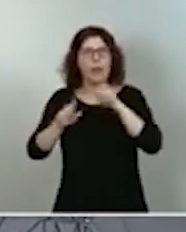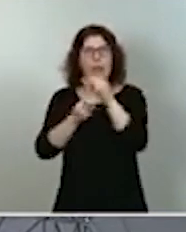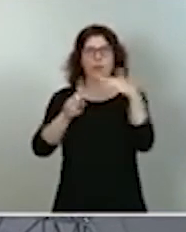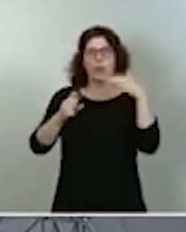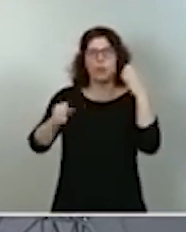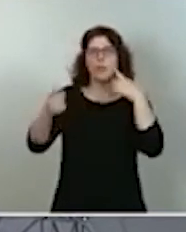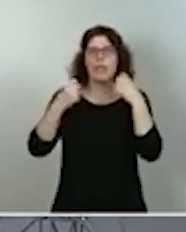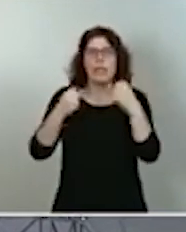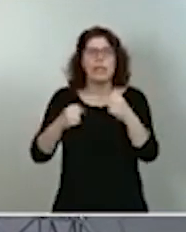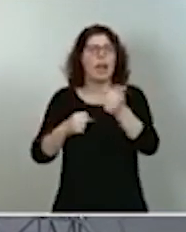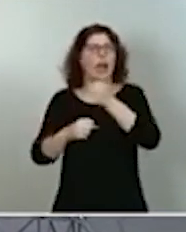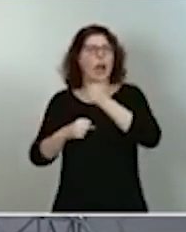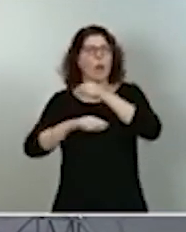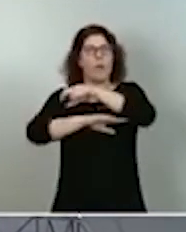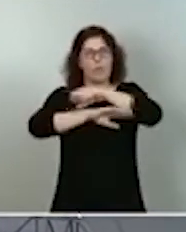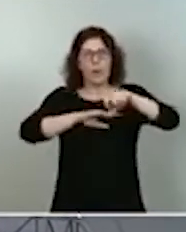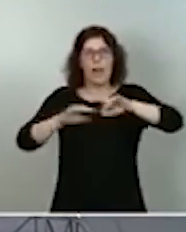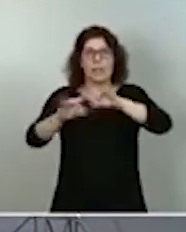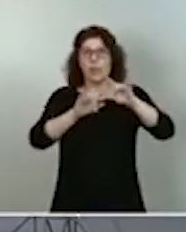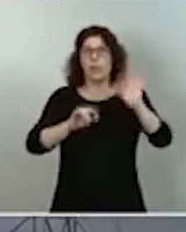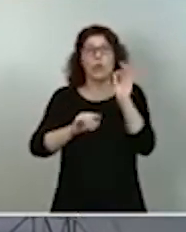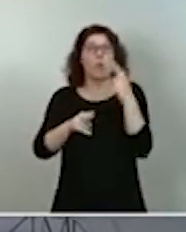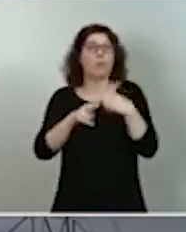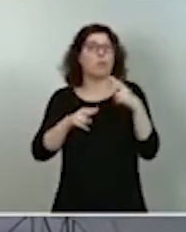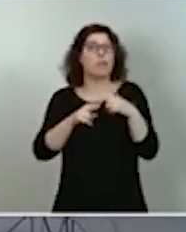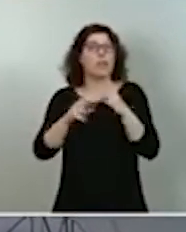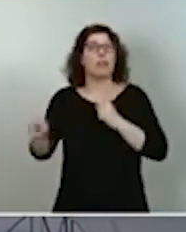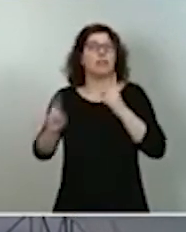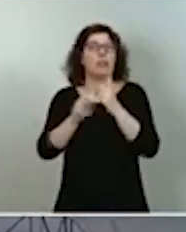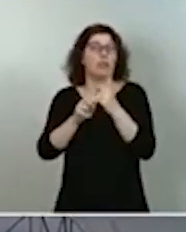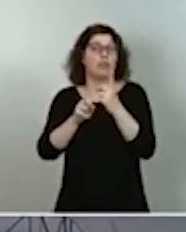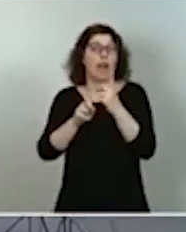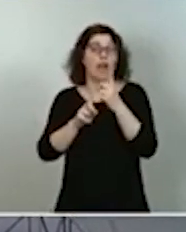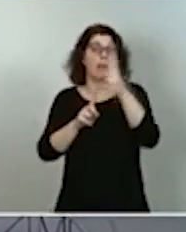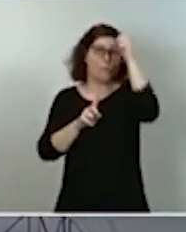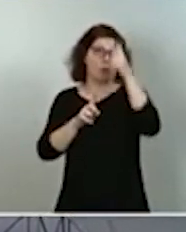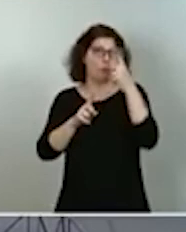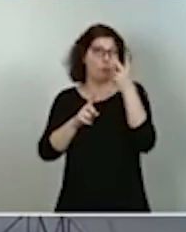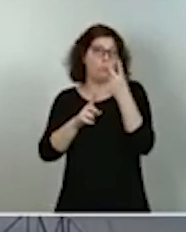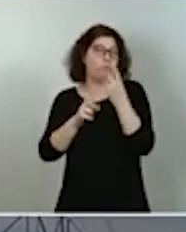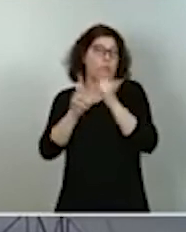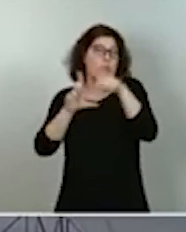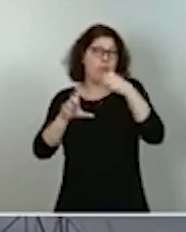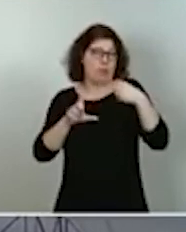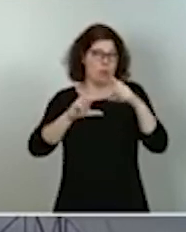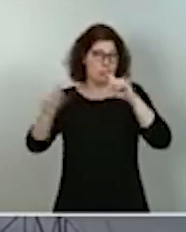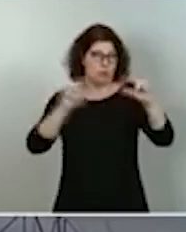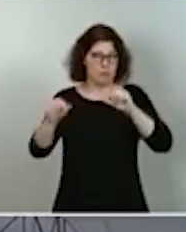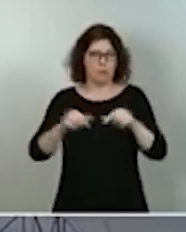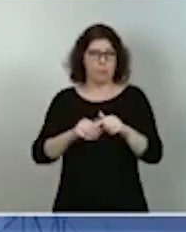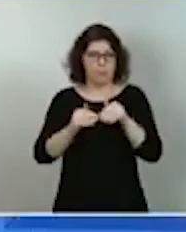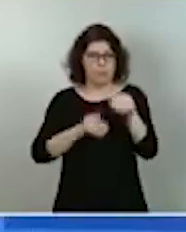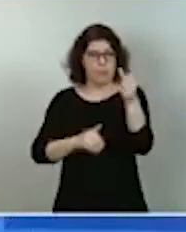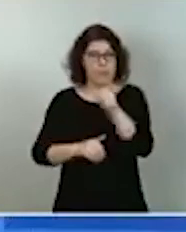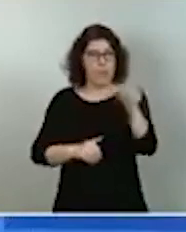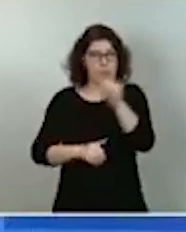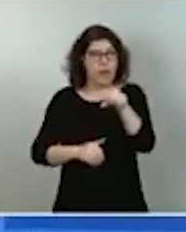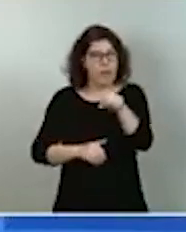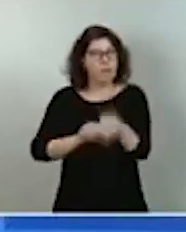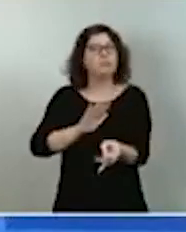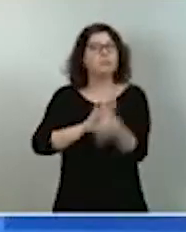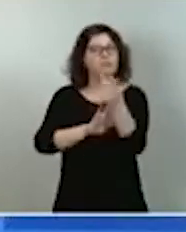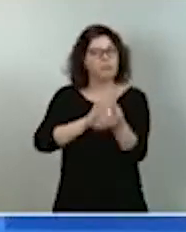litoral y territorio o el de políticas contra la despoblación. En las próximas semanas iremos activando todas estas